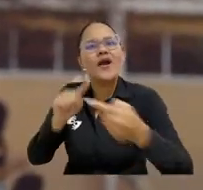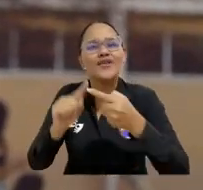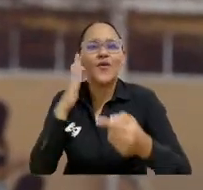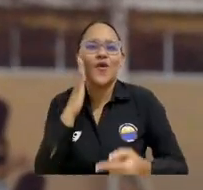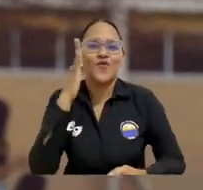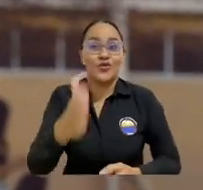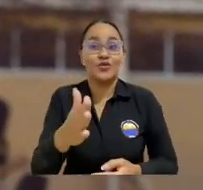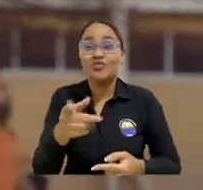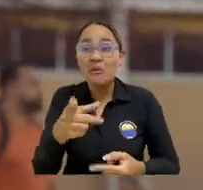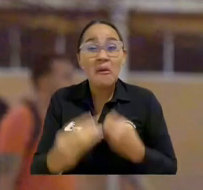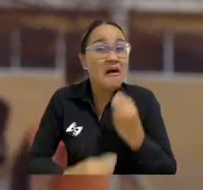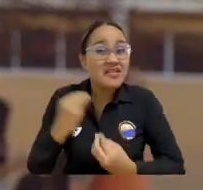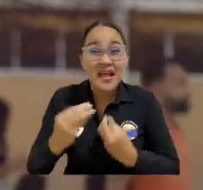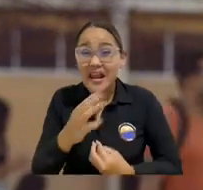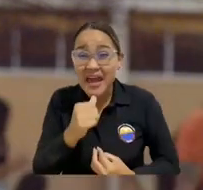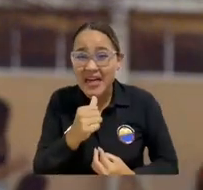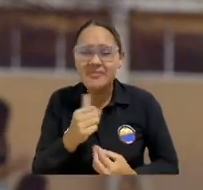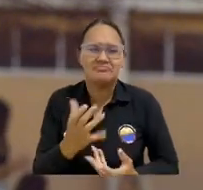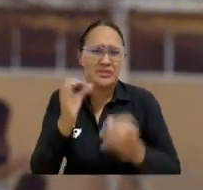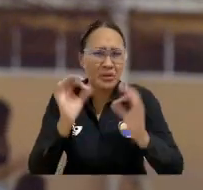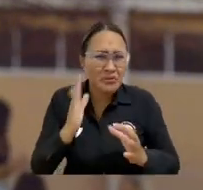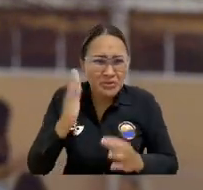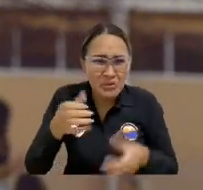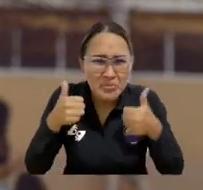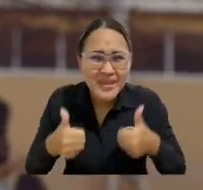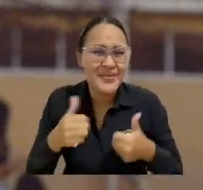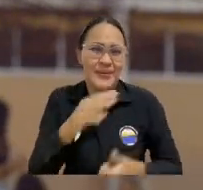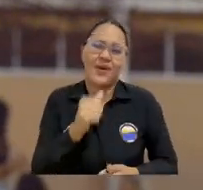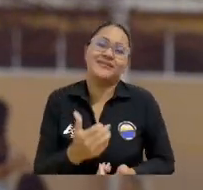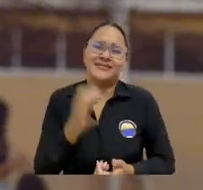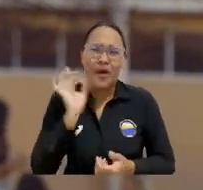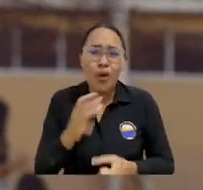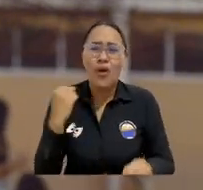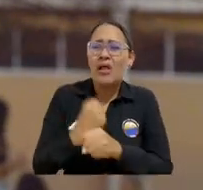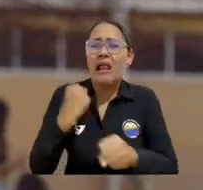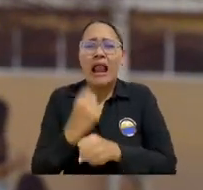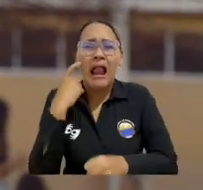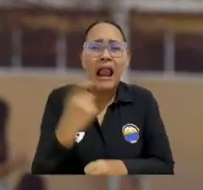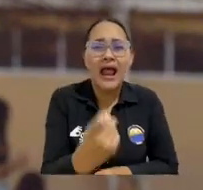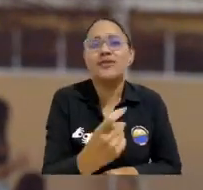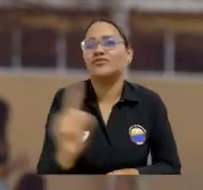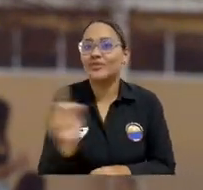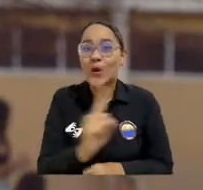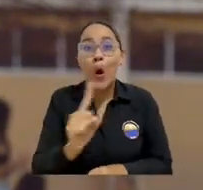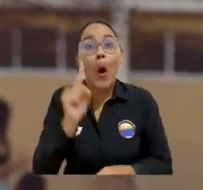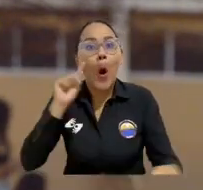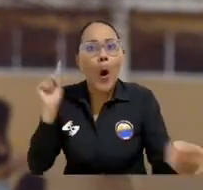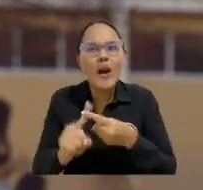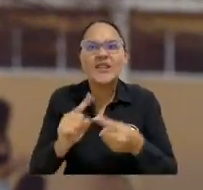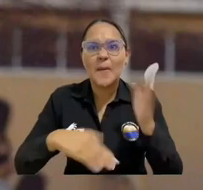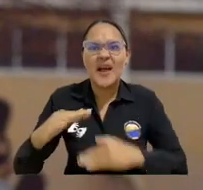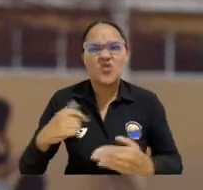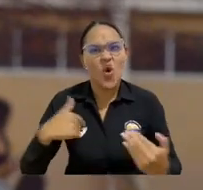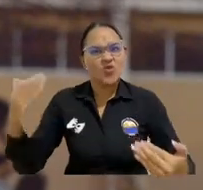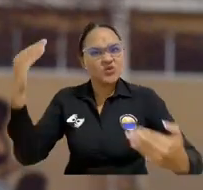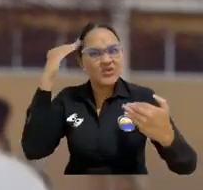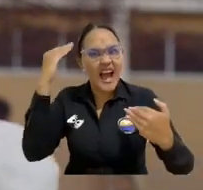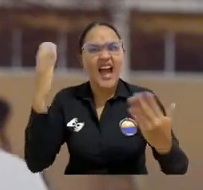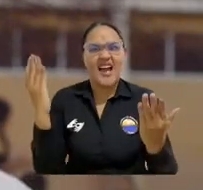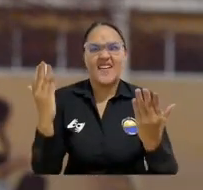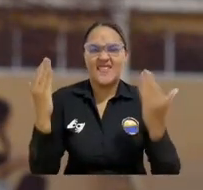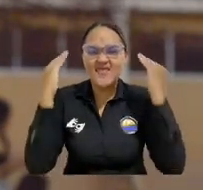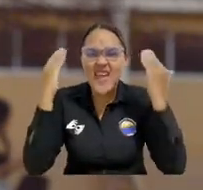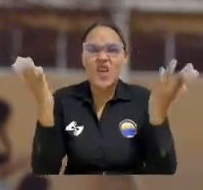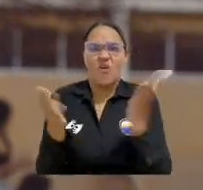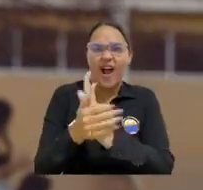hoy determina tu futuro y si no haces nada no tendrás un futuro estable y vas a estar buscando todo el tiempo trabajo. Y la idea es